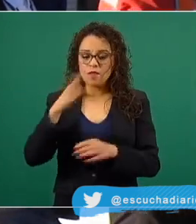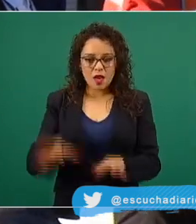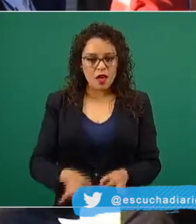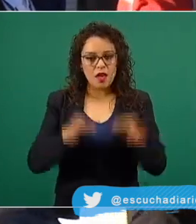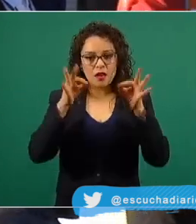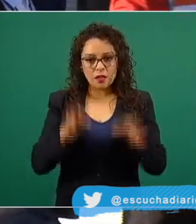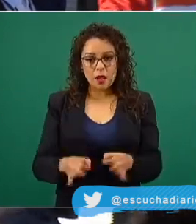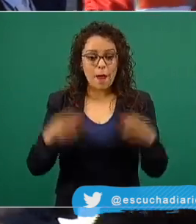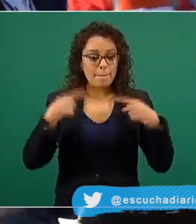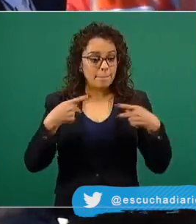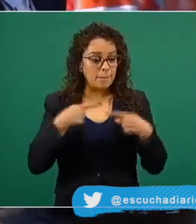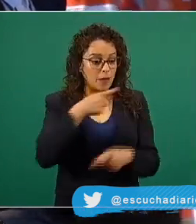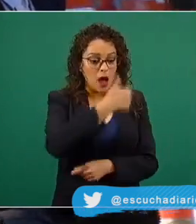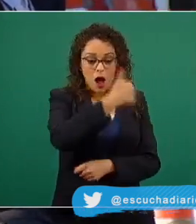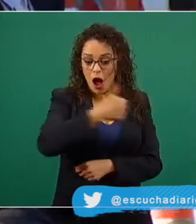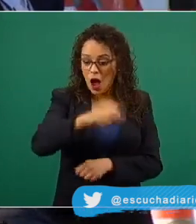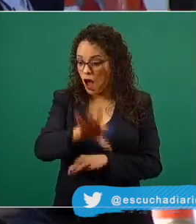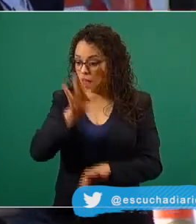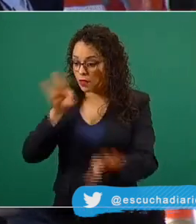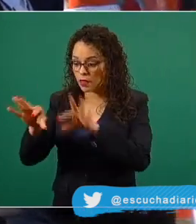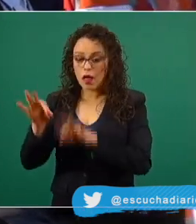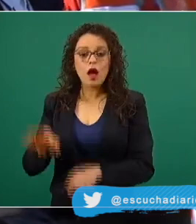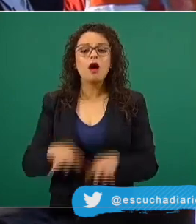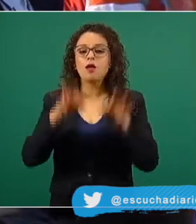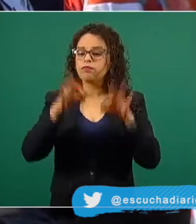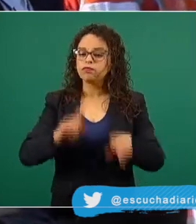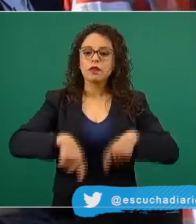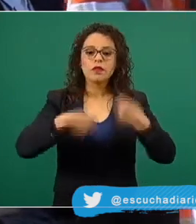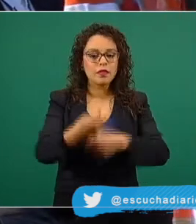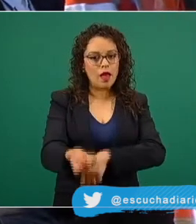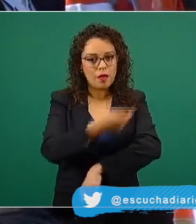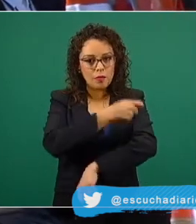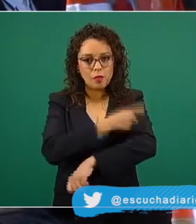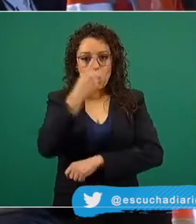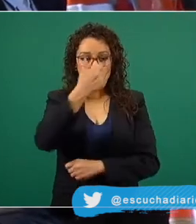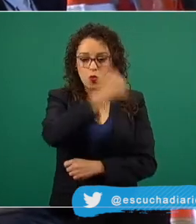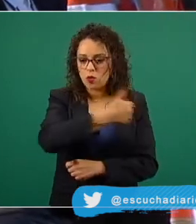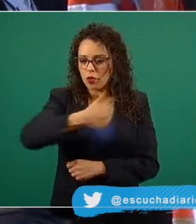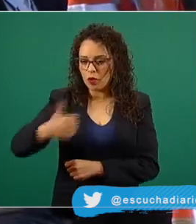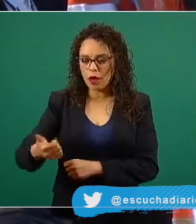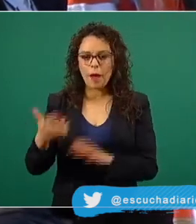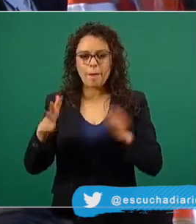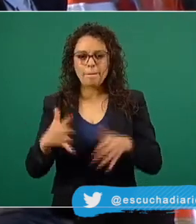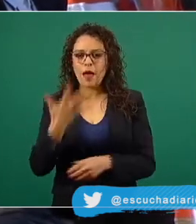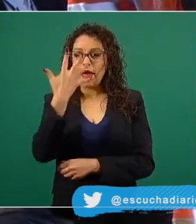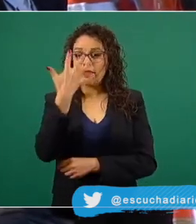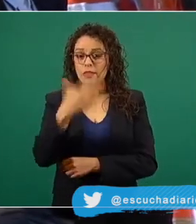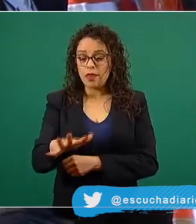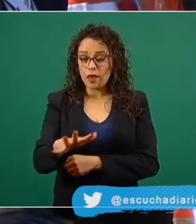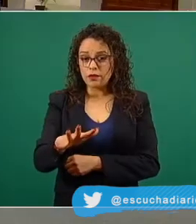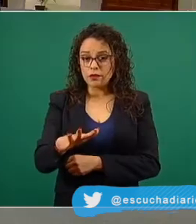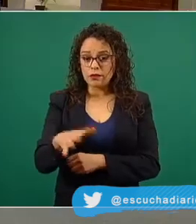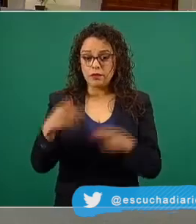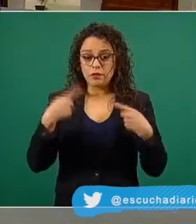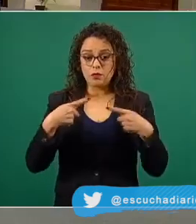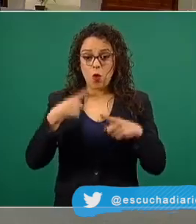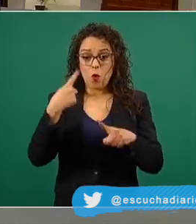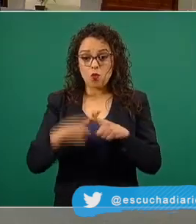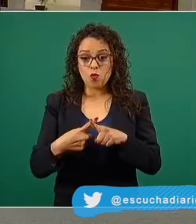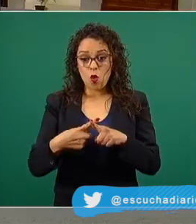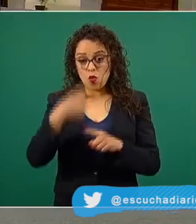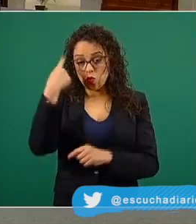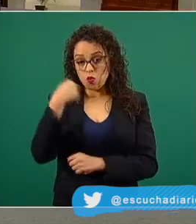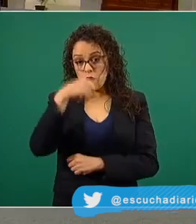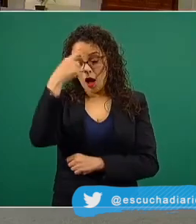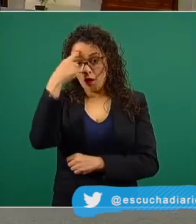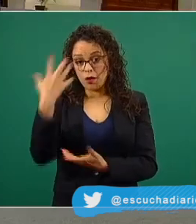corresponden. Por cada módulo de vacunación calculamos 10 pacientes por hora, trabajando 10 horas son 100